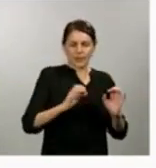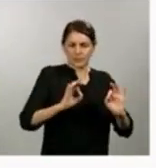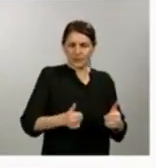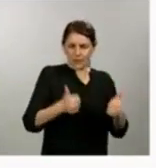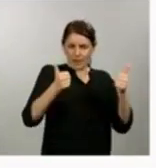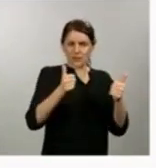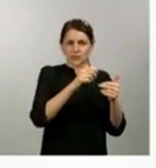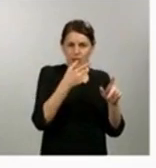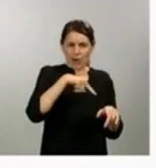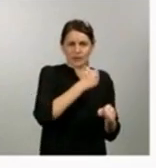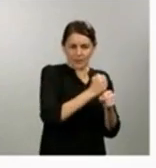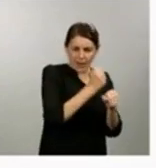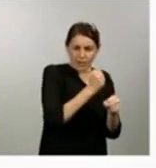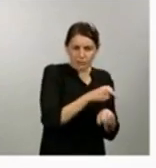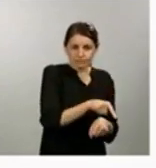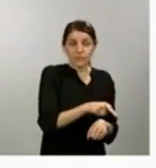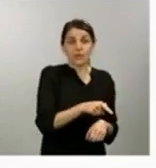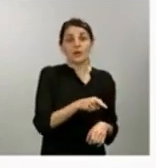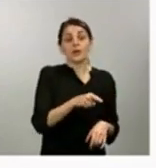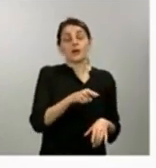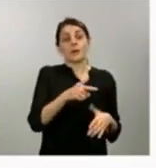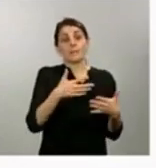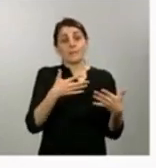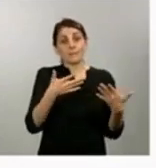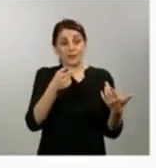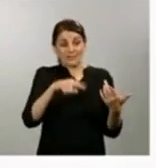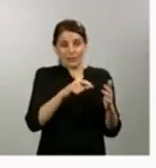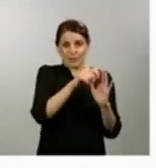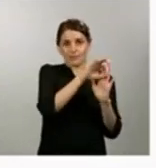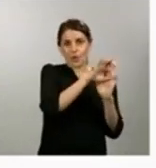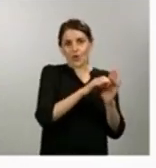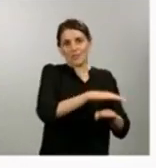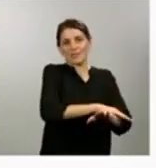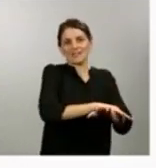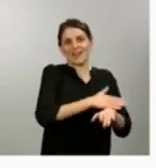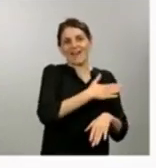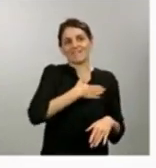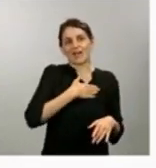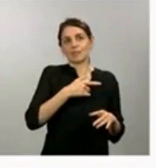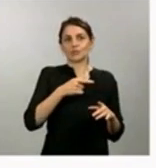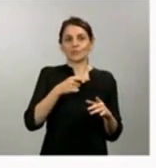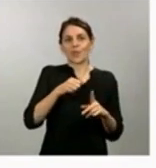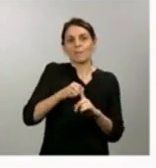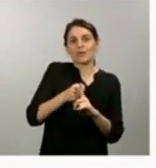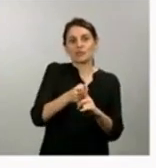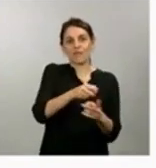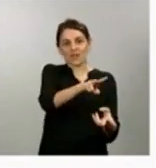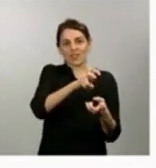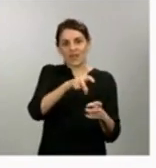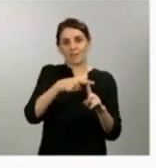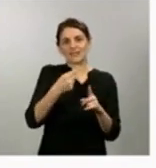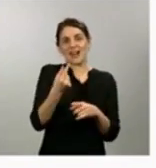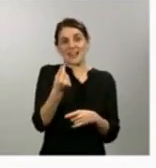también para disminuir la presión financiera y dar disponibilidad de liquidez a las empresas, está abierta la posibilidad de